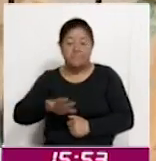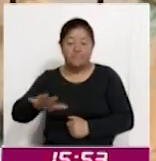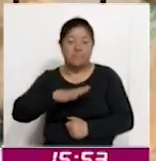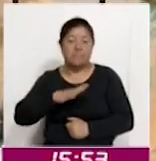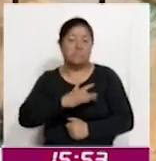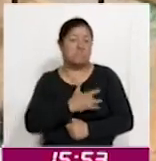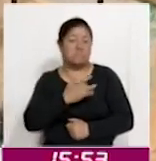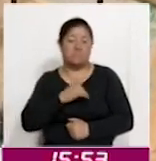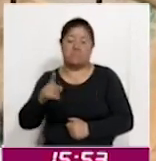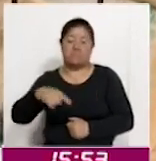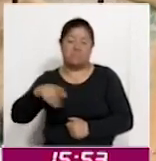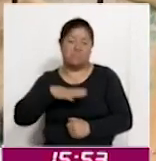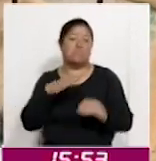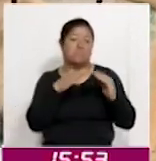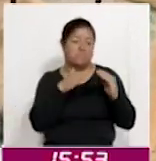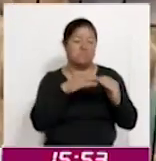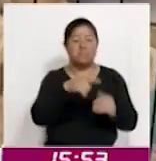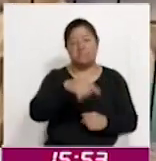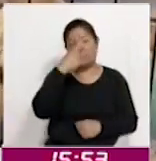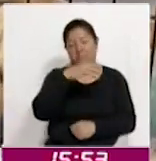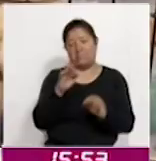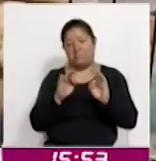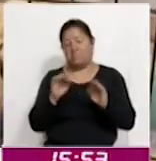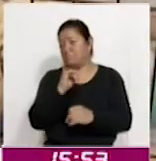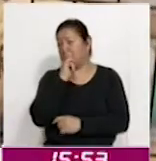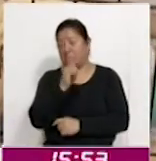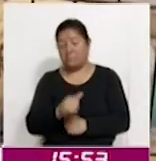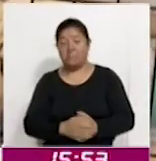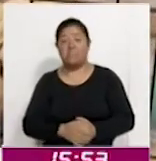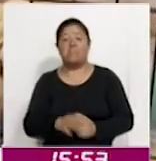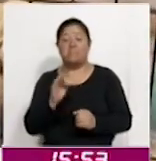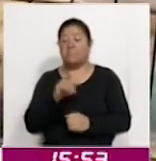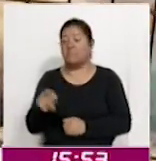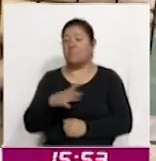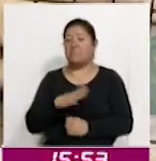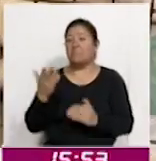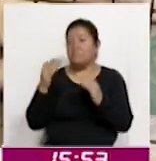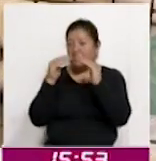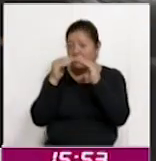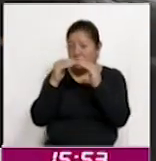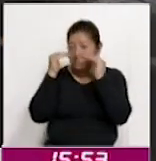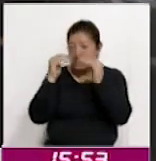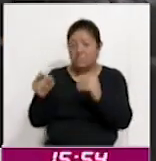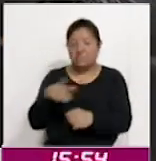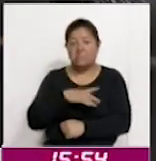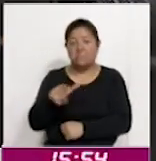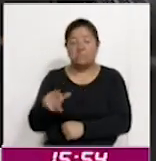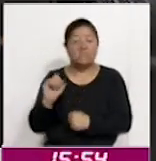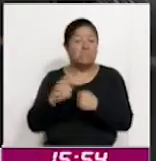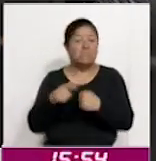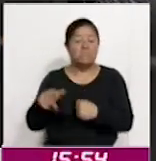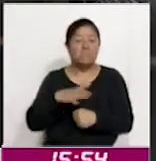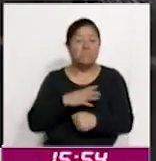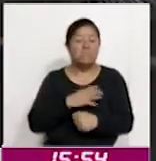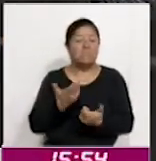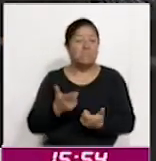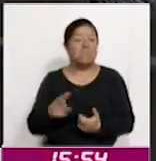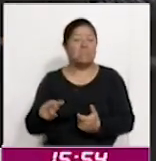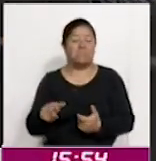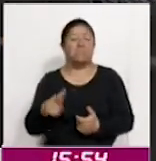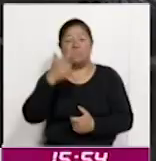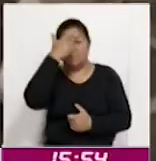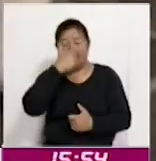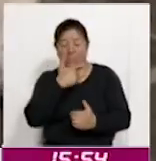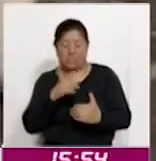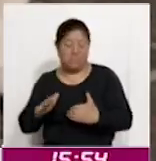pudiéramos generarles en casa, pues para que no tengan frío, en su caso un techito, una casita, o en su momento abrigarlos a ciertas horas de la noche